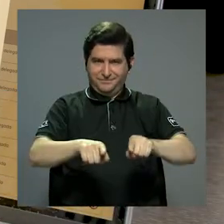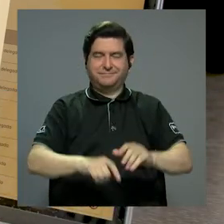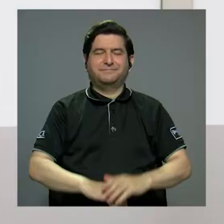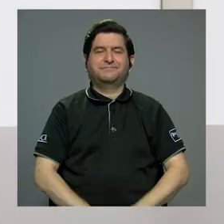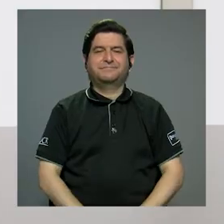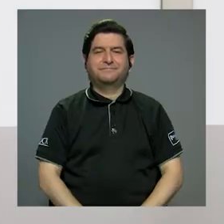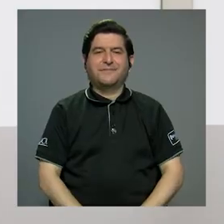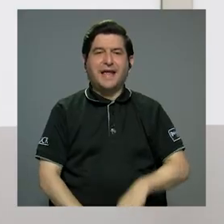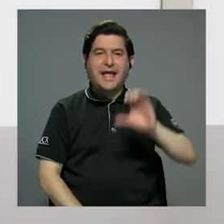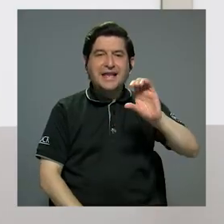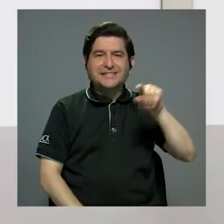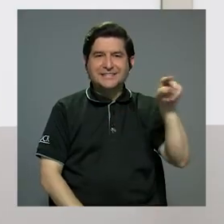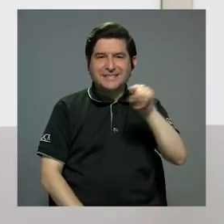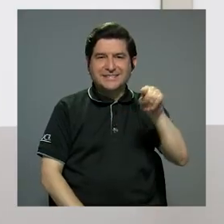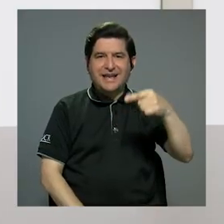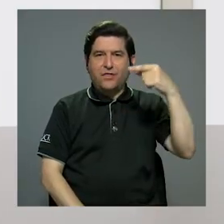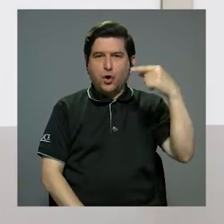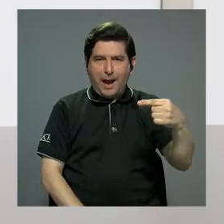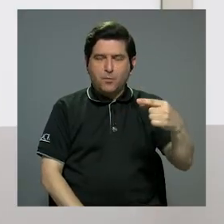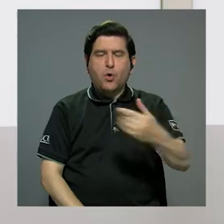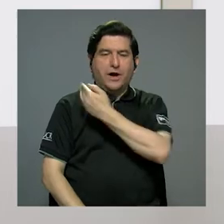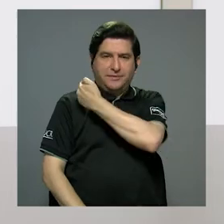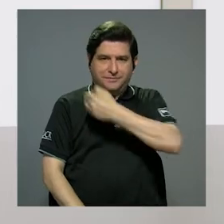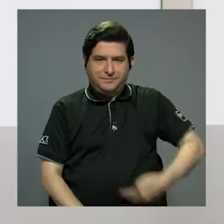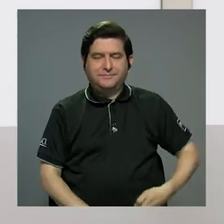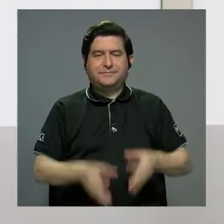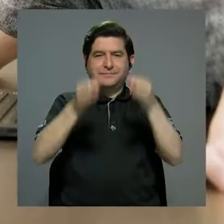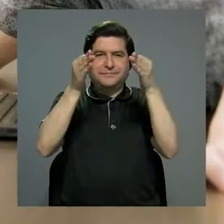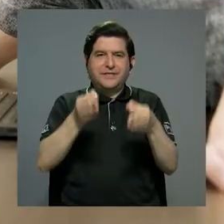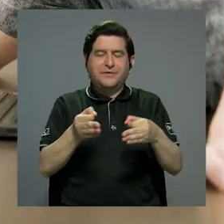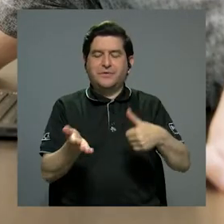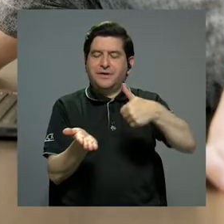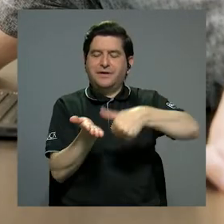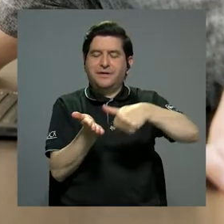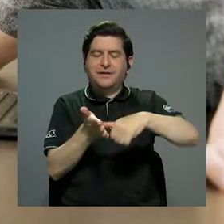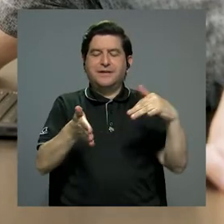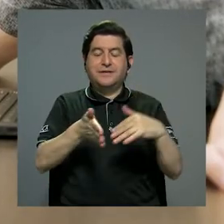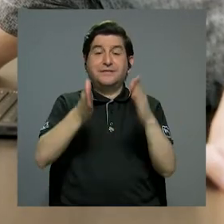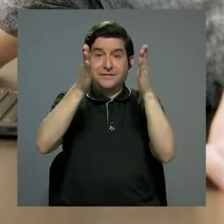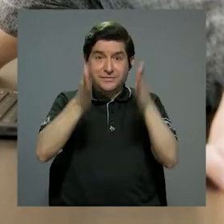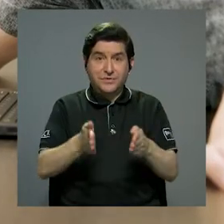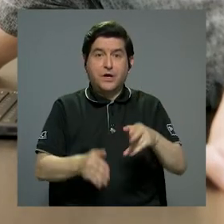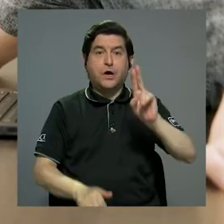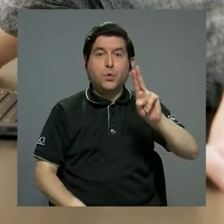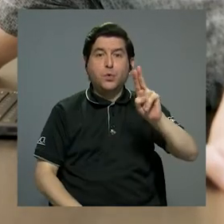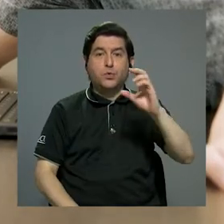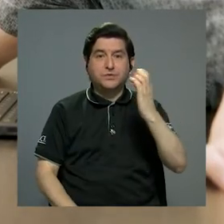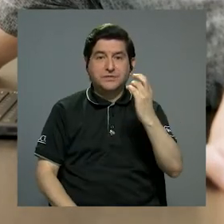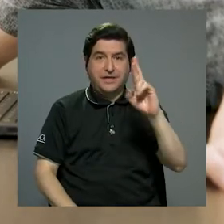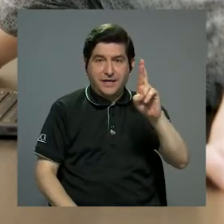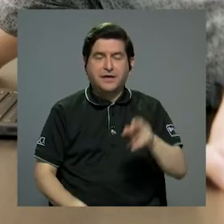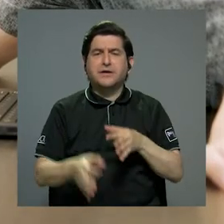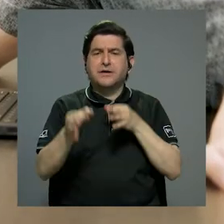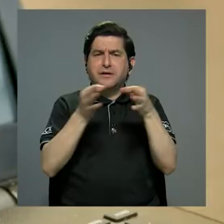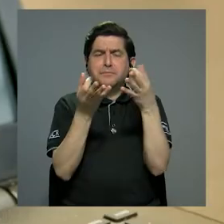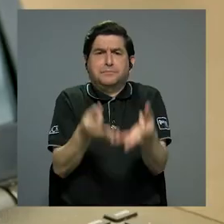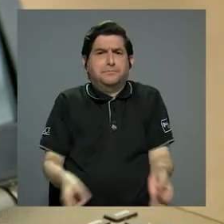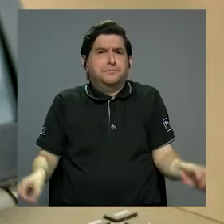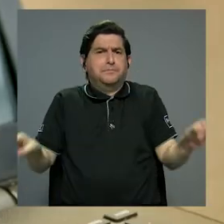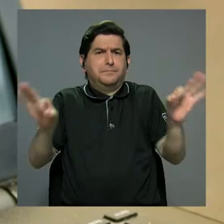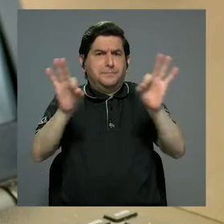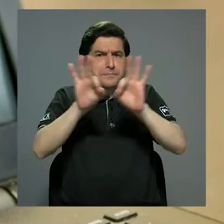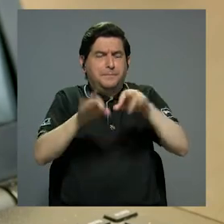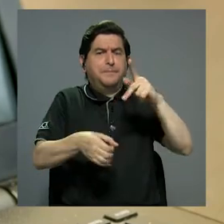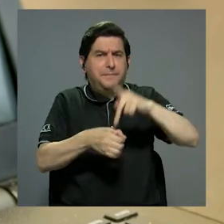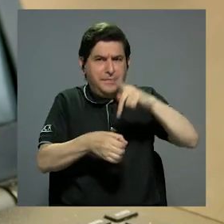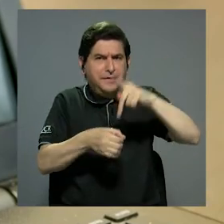lugar. Cristian Celedón Gamboa, presidente del Tribunal Electoral Estudiantil de la UCR, explicó la importancia de